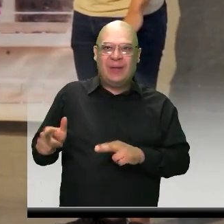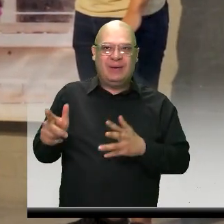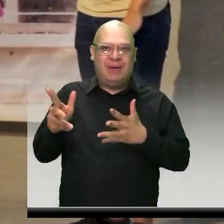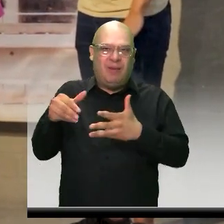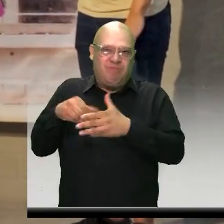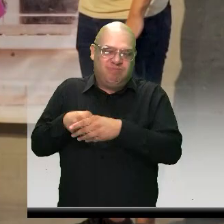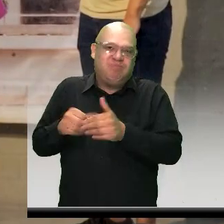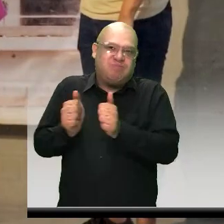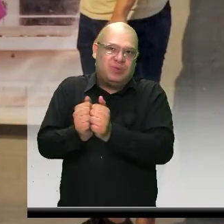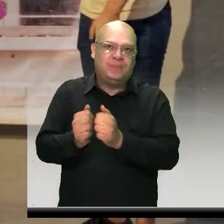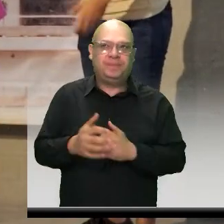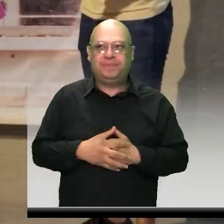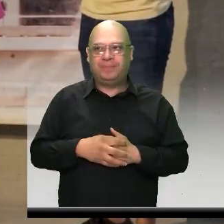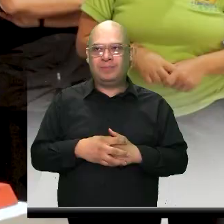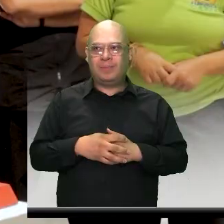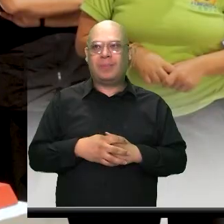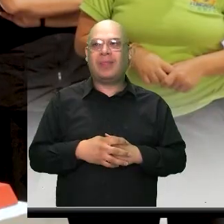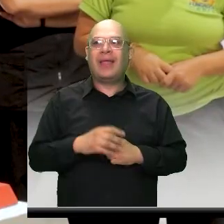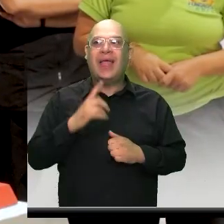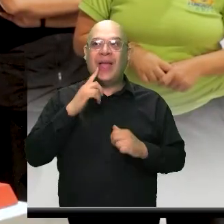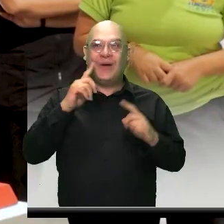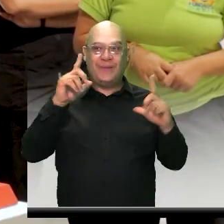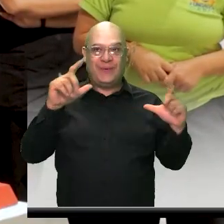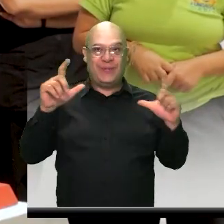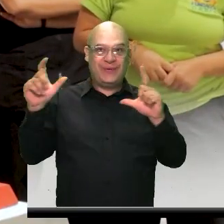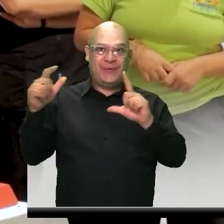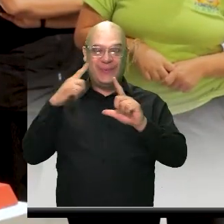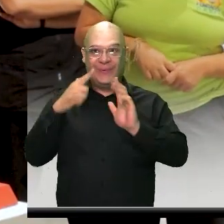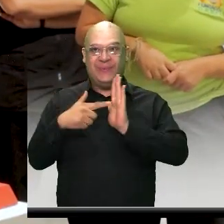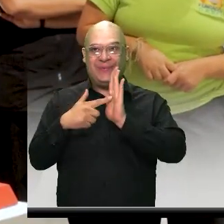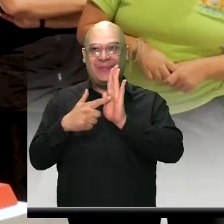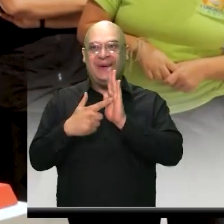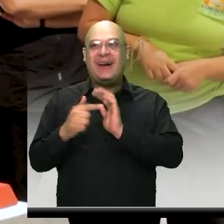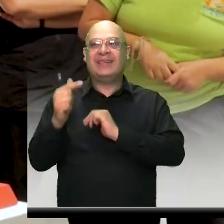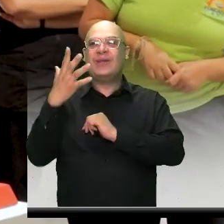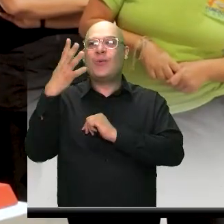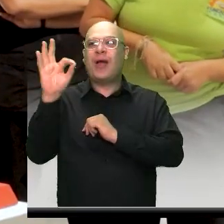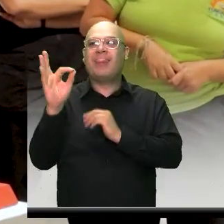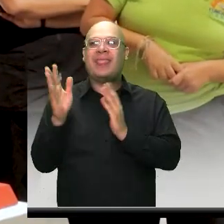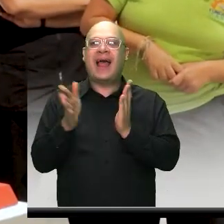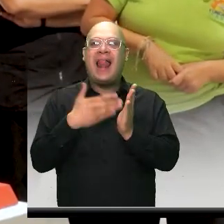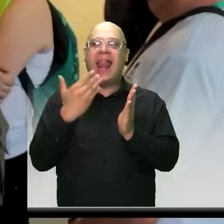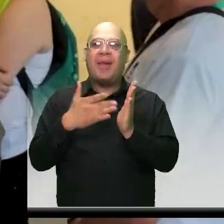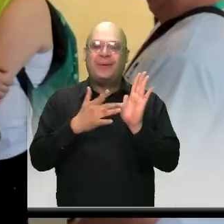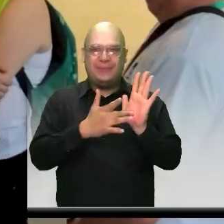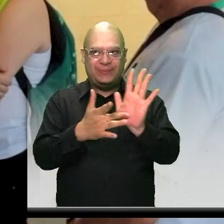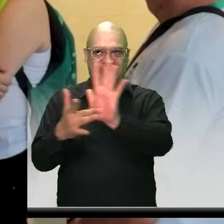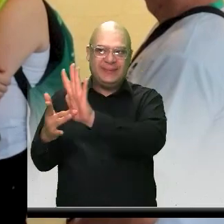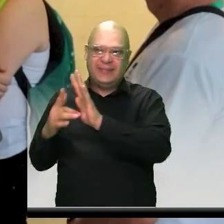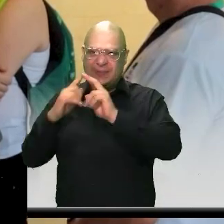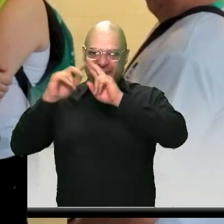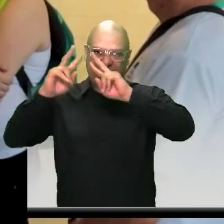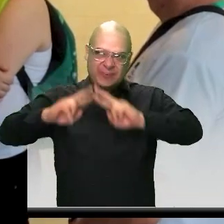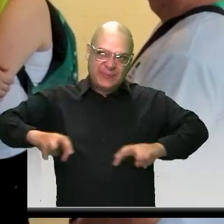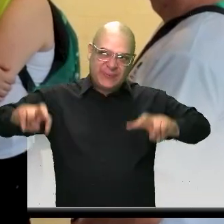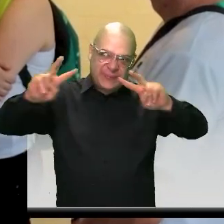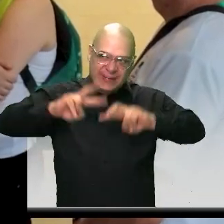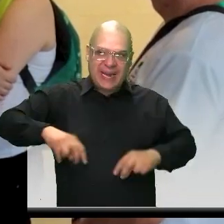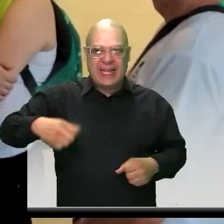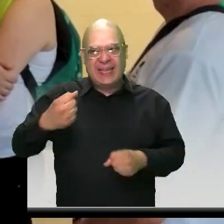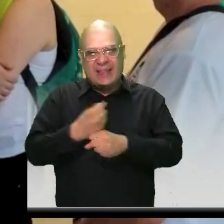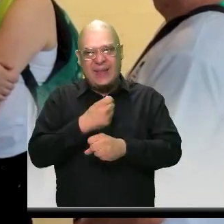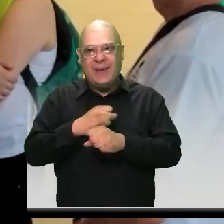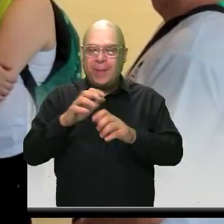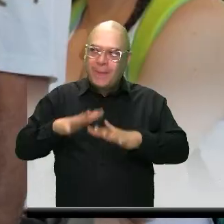Acompañado de la muestra fotográfica, se exhiben 50 libros, resultado de investigaciones académicas y trabajos de campo con